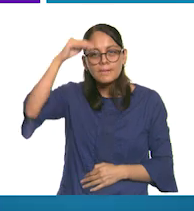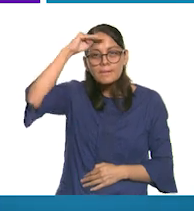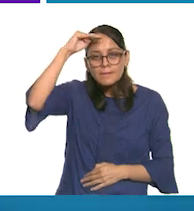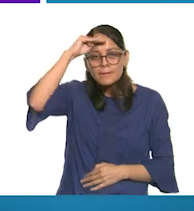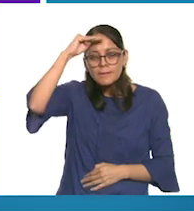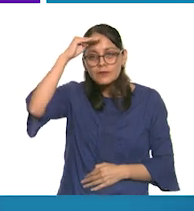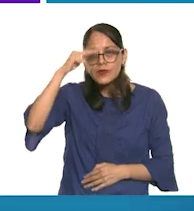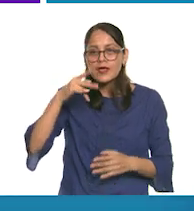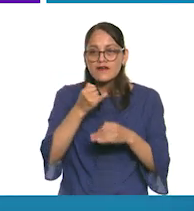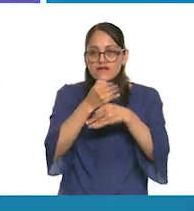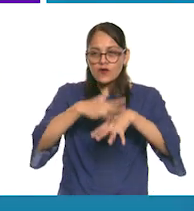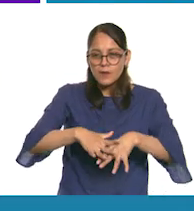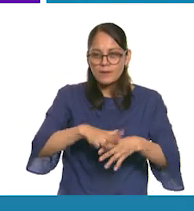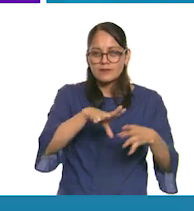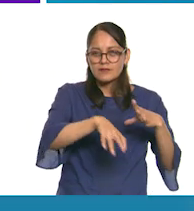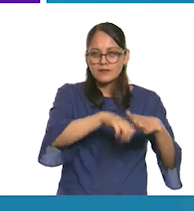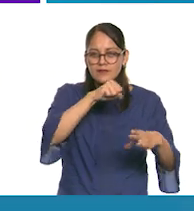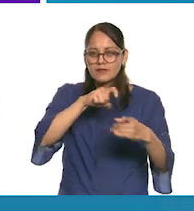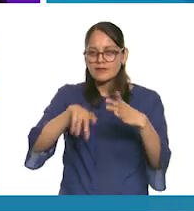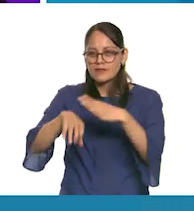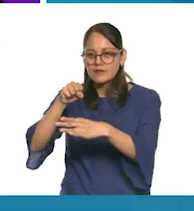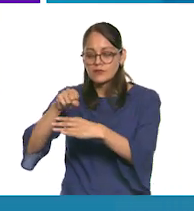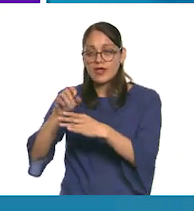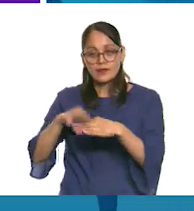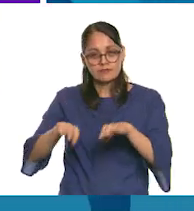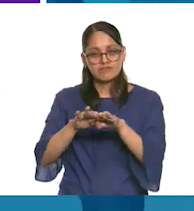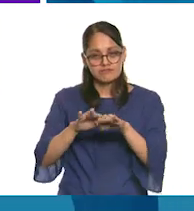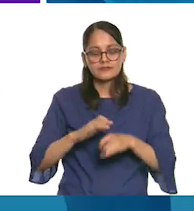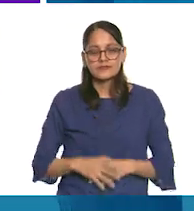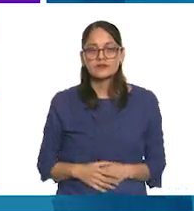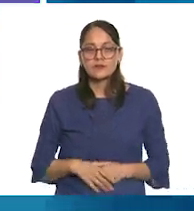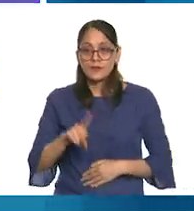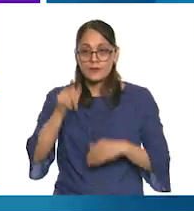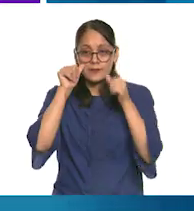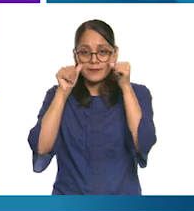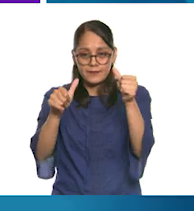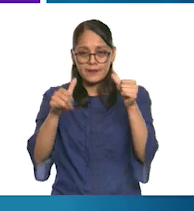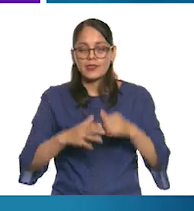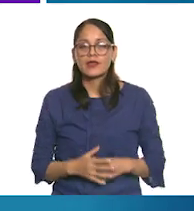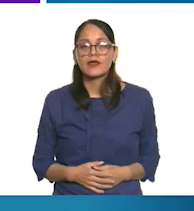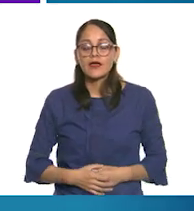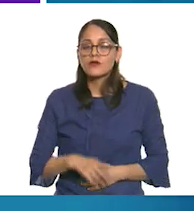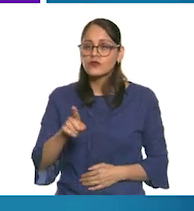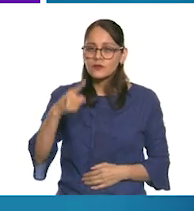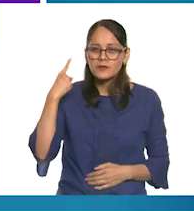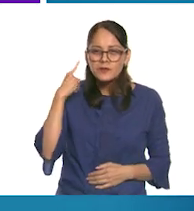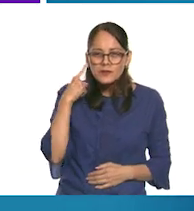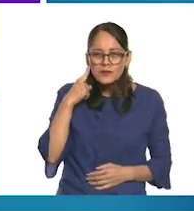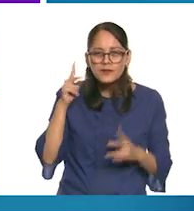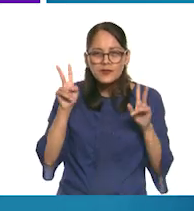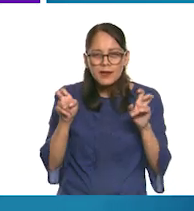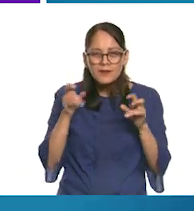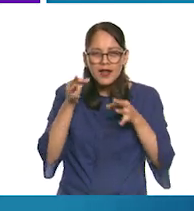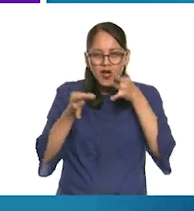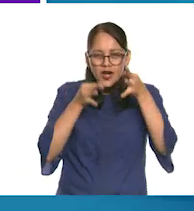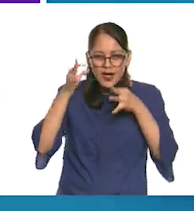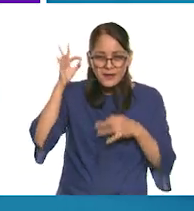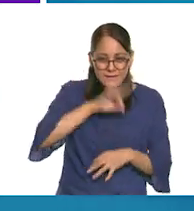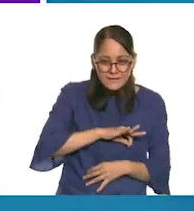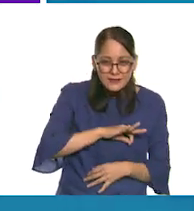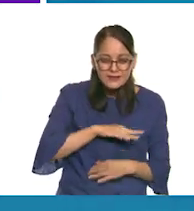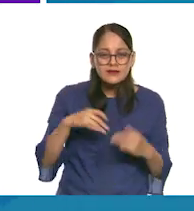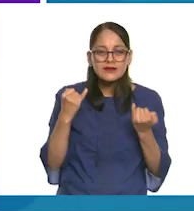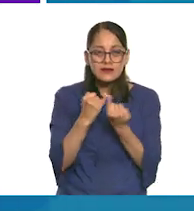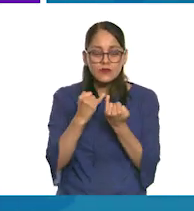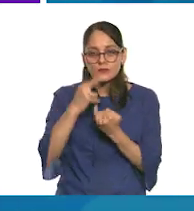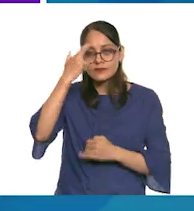de los medios de información. Así que pongamos mucha atención. ¿Alguna vez has escuchado hablar de las noticias falsas, también